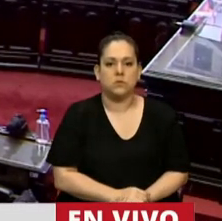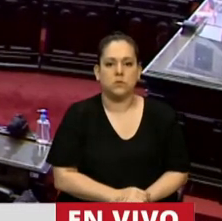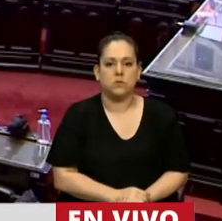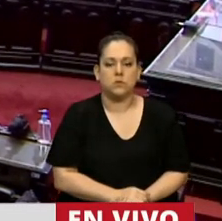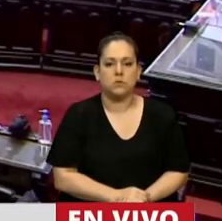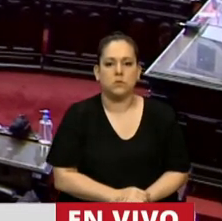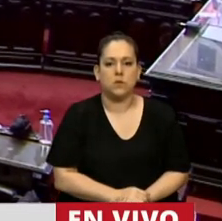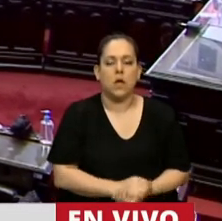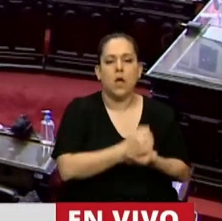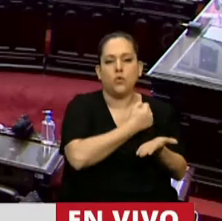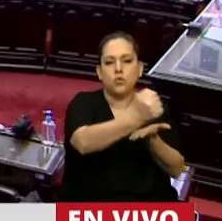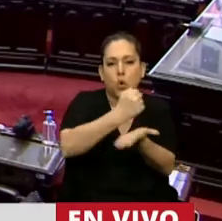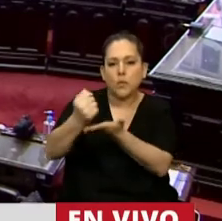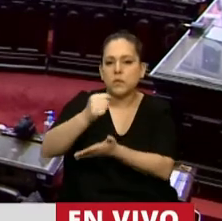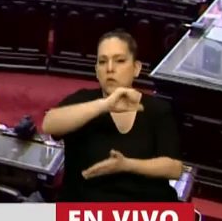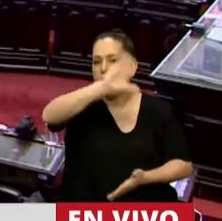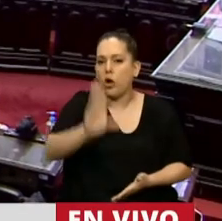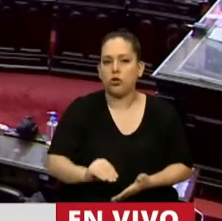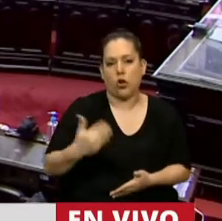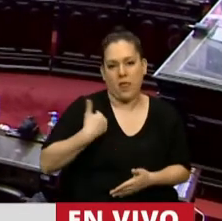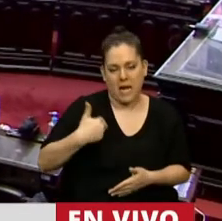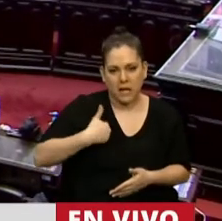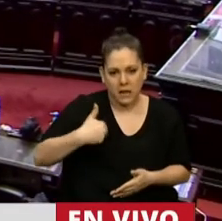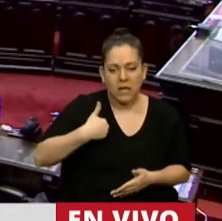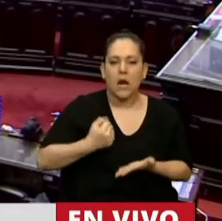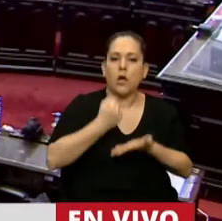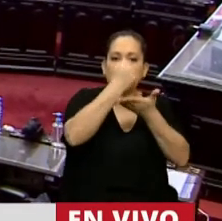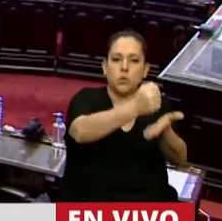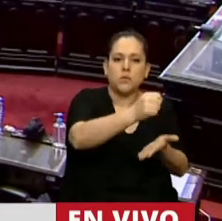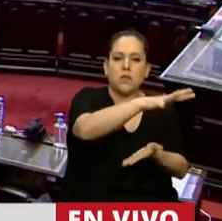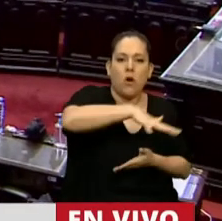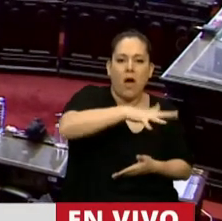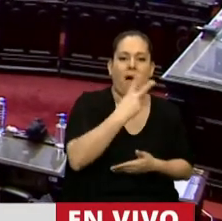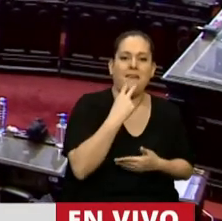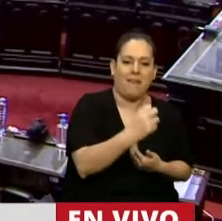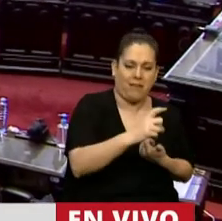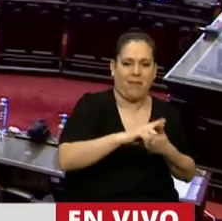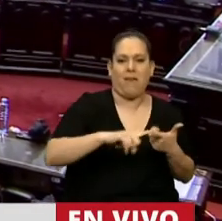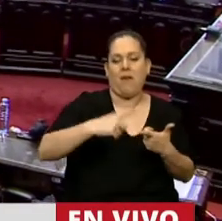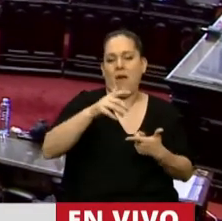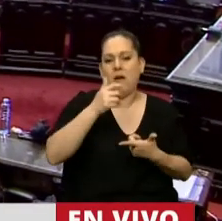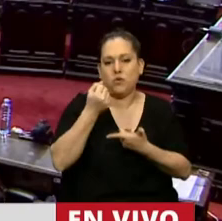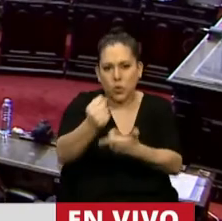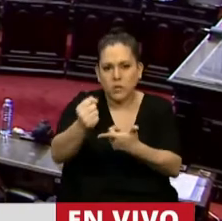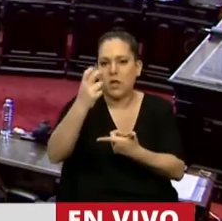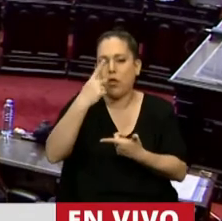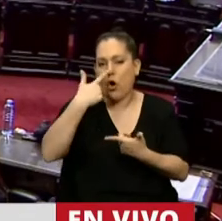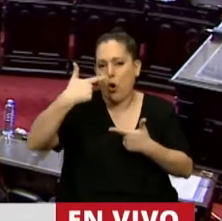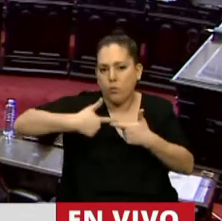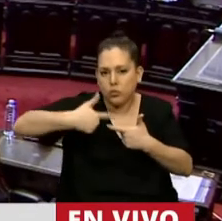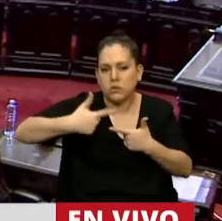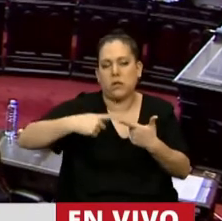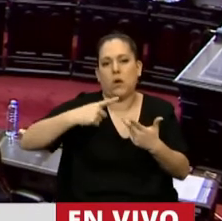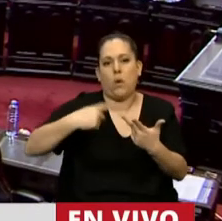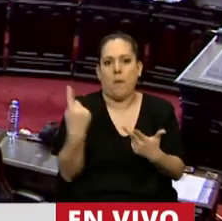...subsidios en todo el país. El subsidio a la energía, el subsidio al combustible, que para nosotros